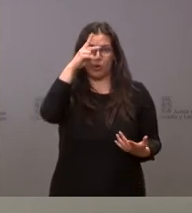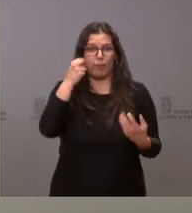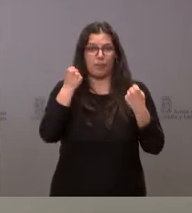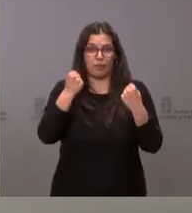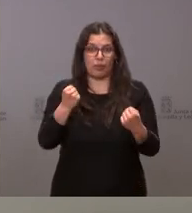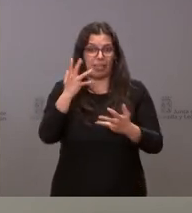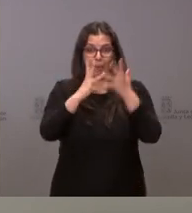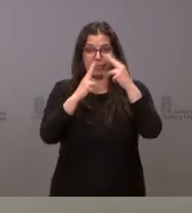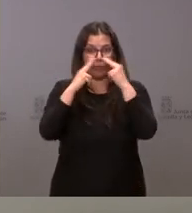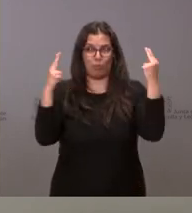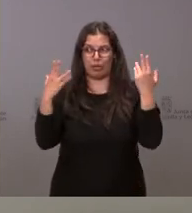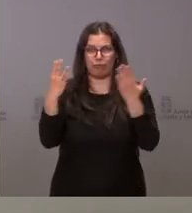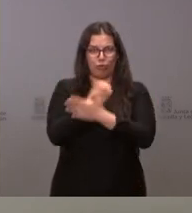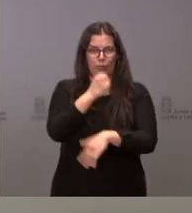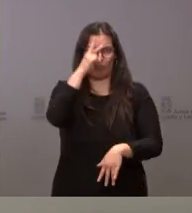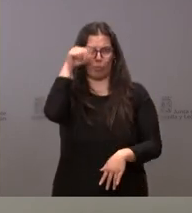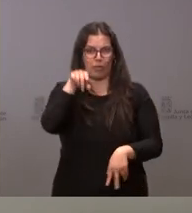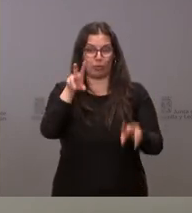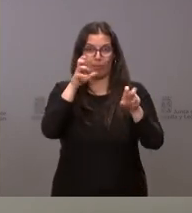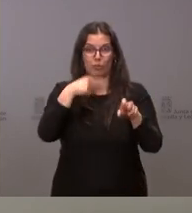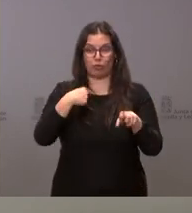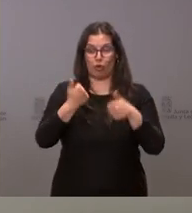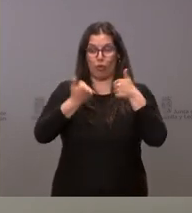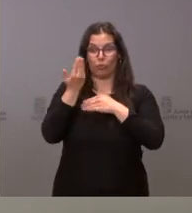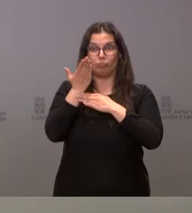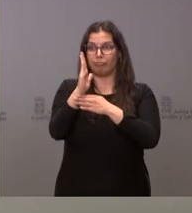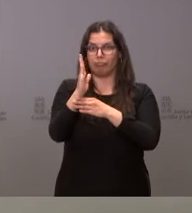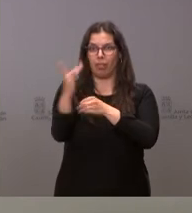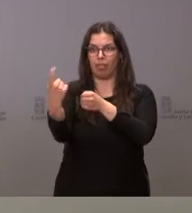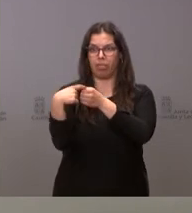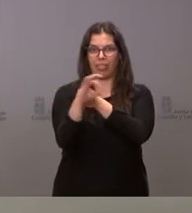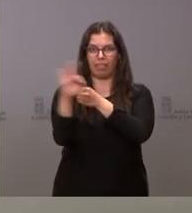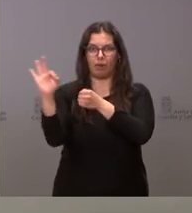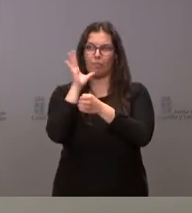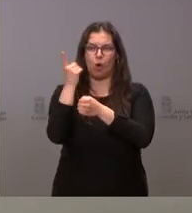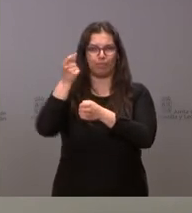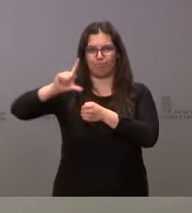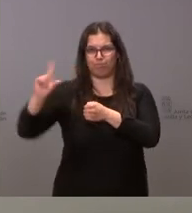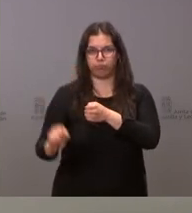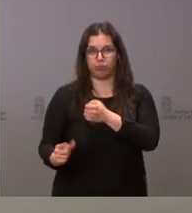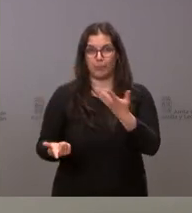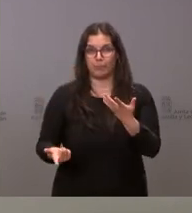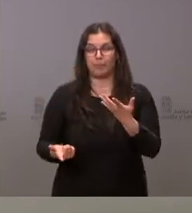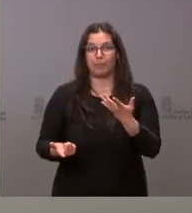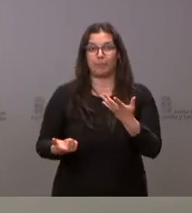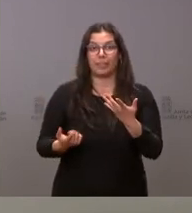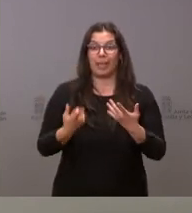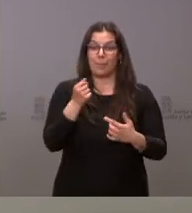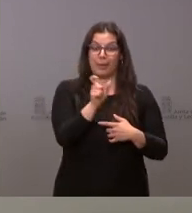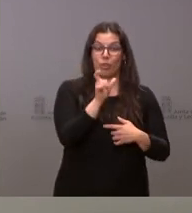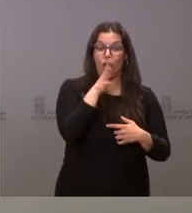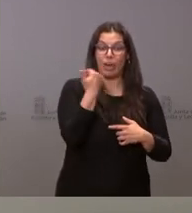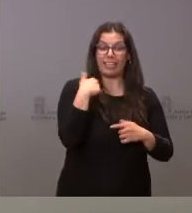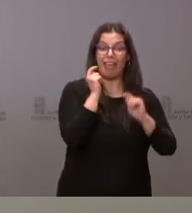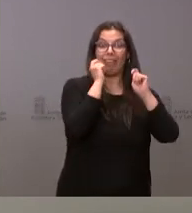todas las administraciones públicas y algunas de las que ya tenemos en marcha que no se pudieran desarrollar con el precio actual. Por eso,